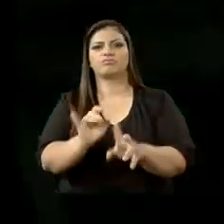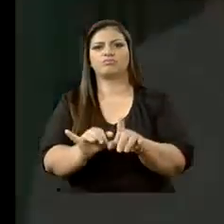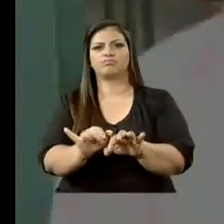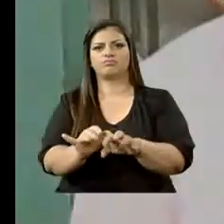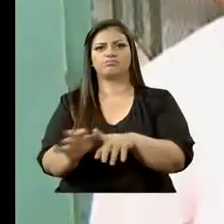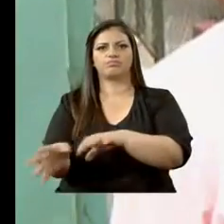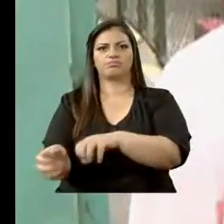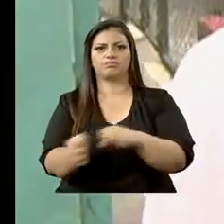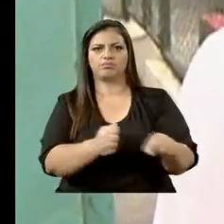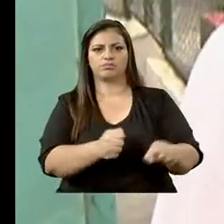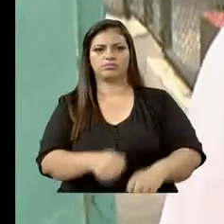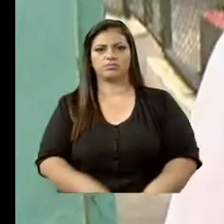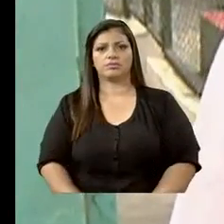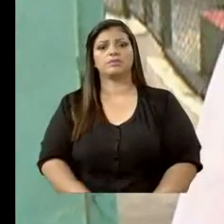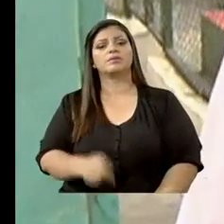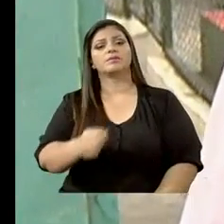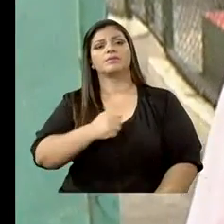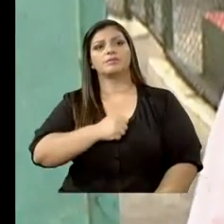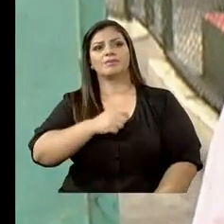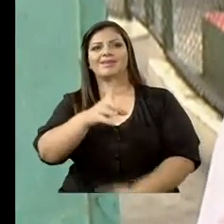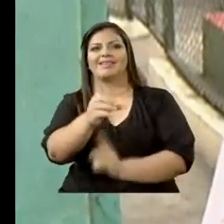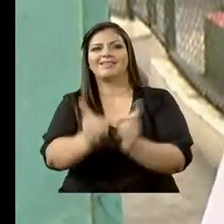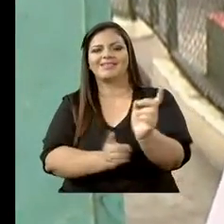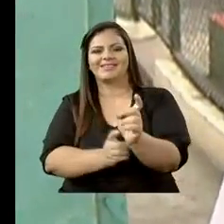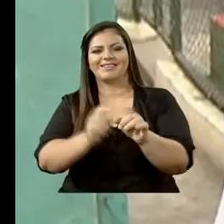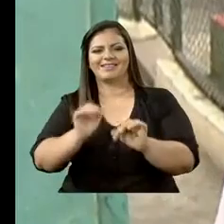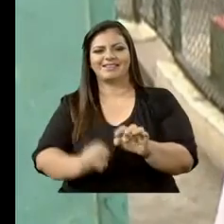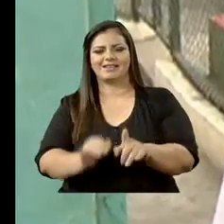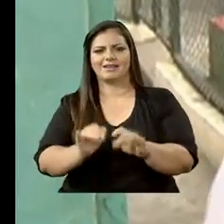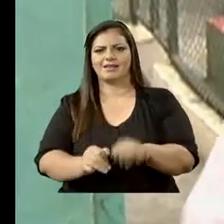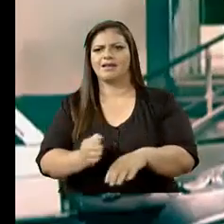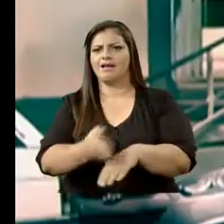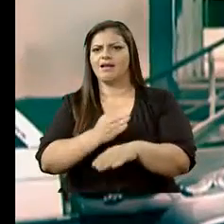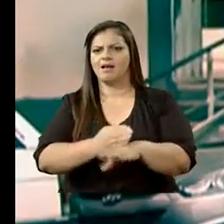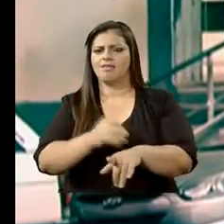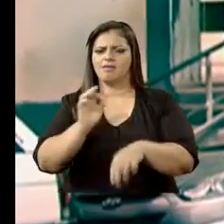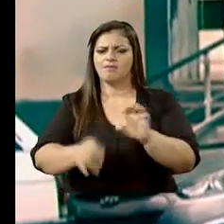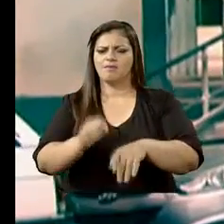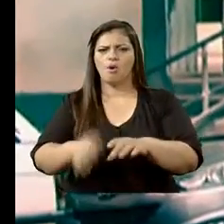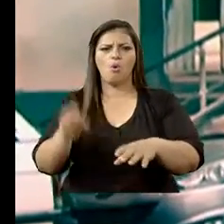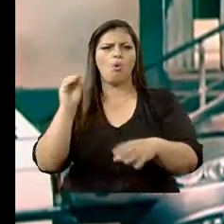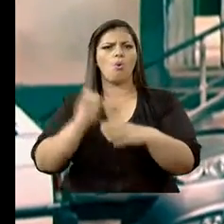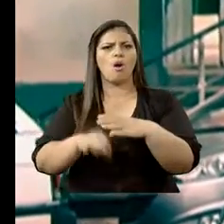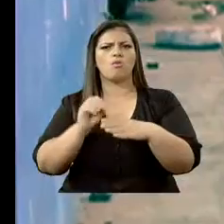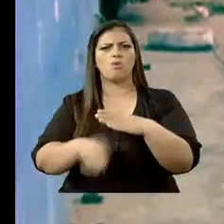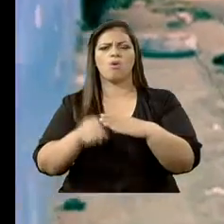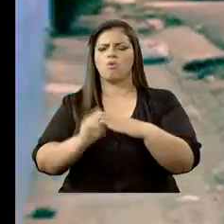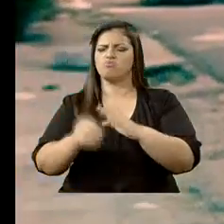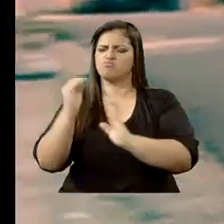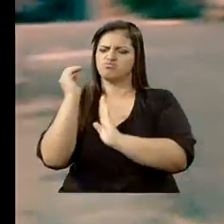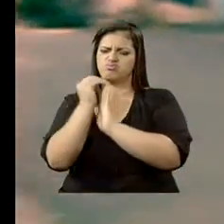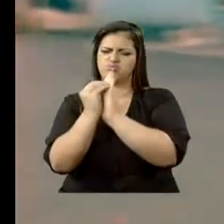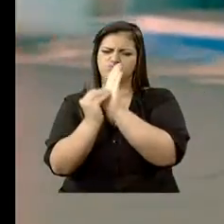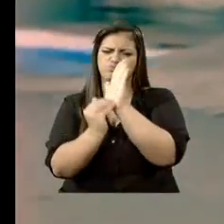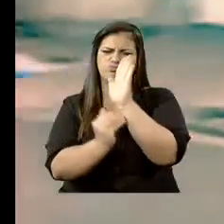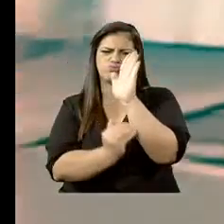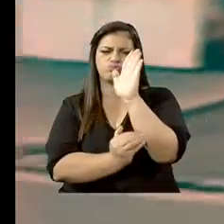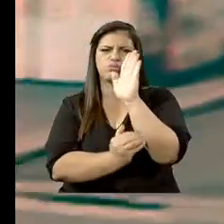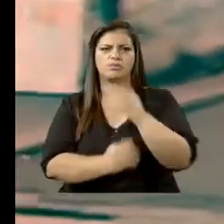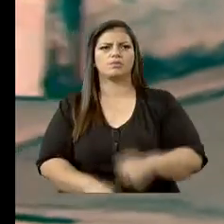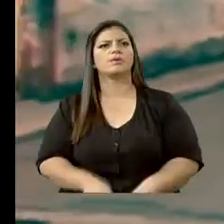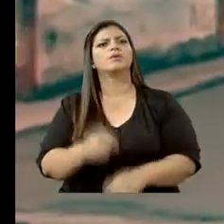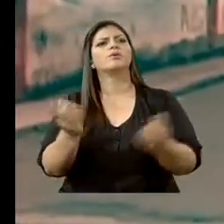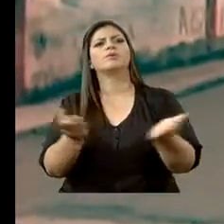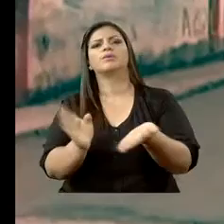la computadora de la secretaría, donde tenemos toda clase de información. La escuela José de la Cuadra está ubicada en el bloque 3 de